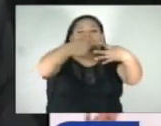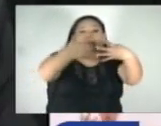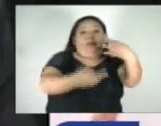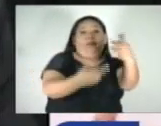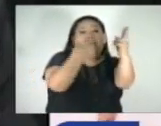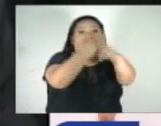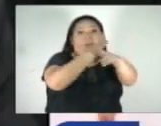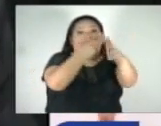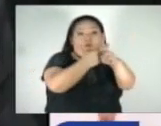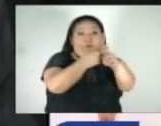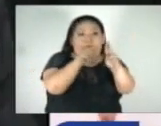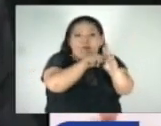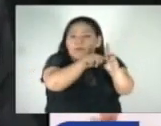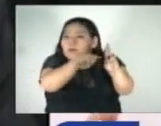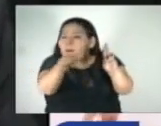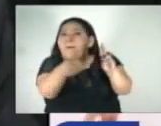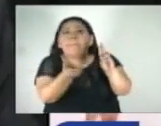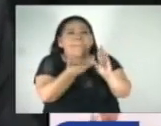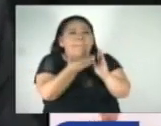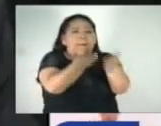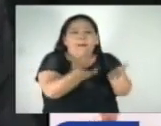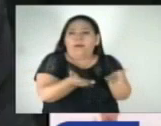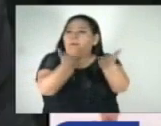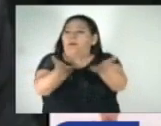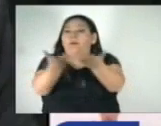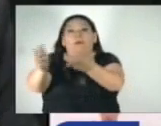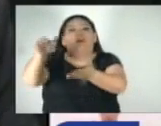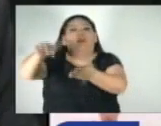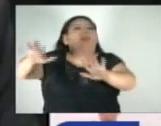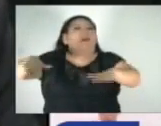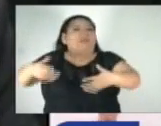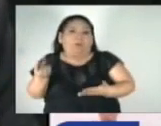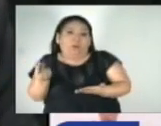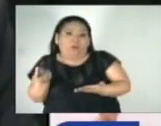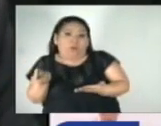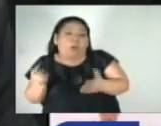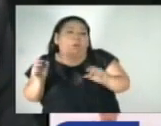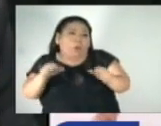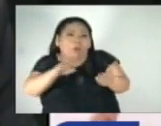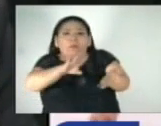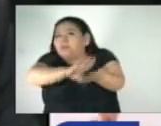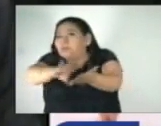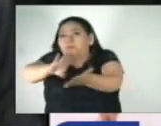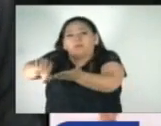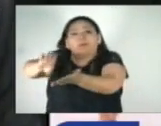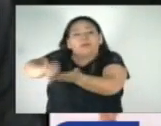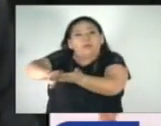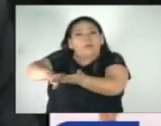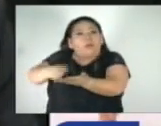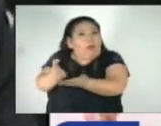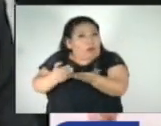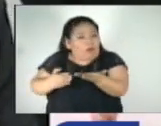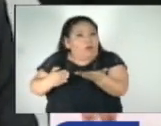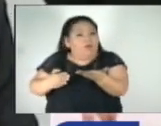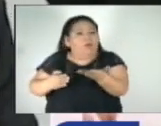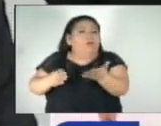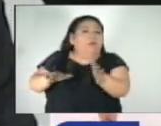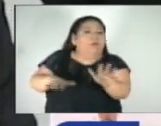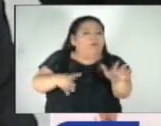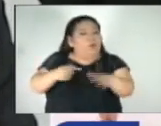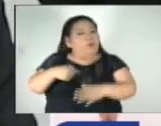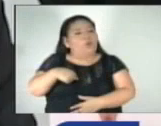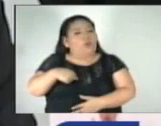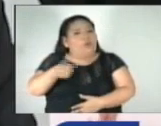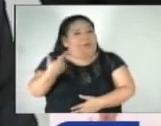beneficiar a esas grandes mayorías que utilizan sus remesas para poder consumir. Y en algunas otras oportunidades